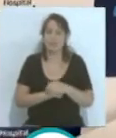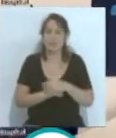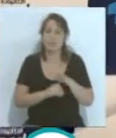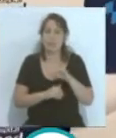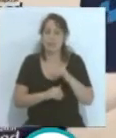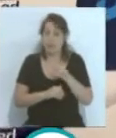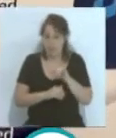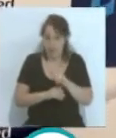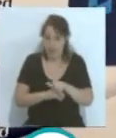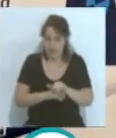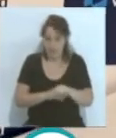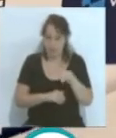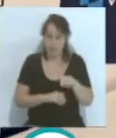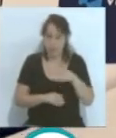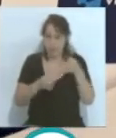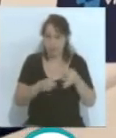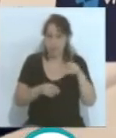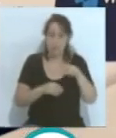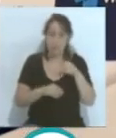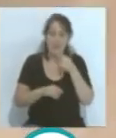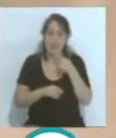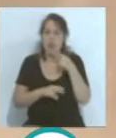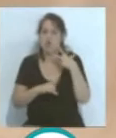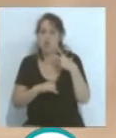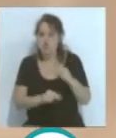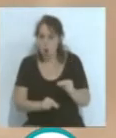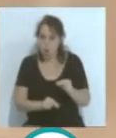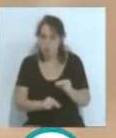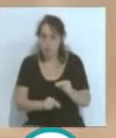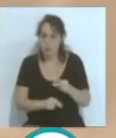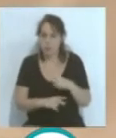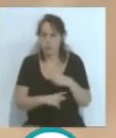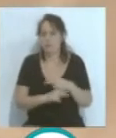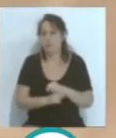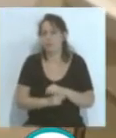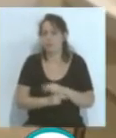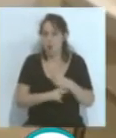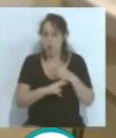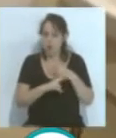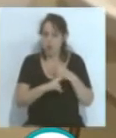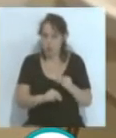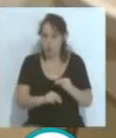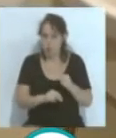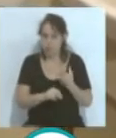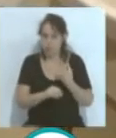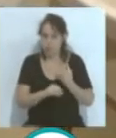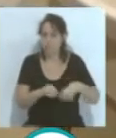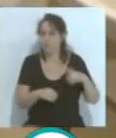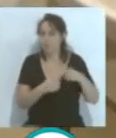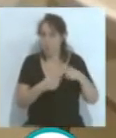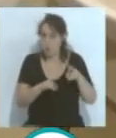Fali, que justamente era uno de los que se había opuesto a hacer este un fichaje nuevo.